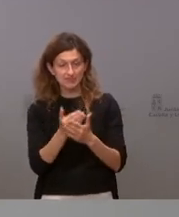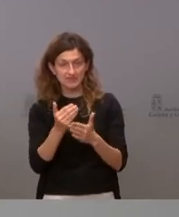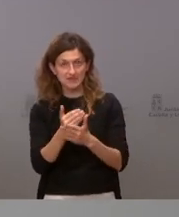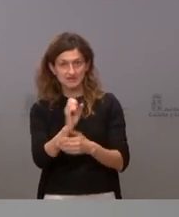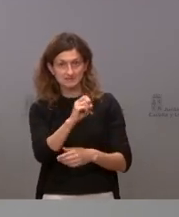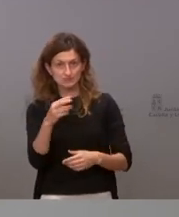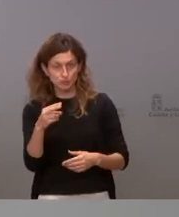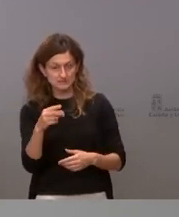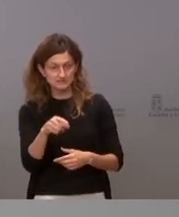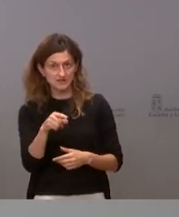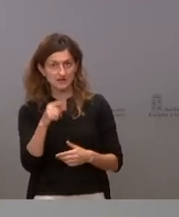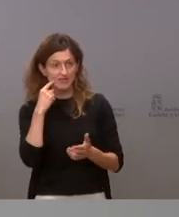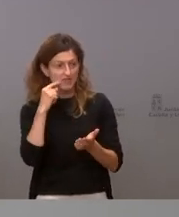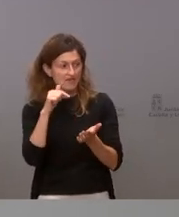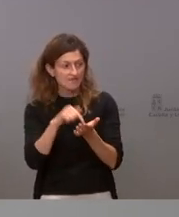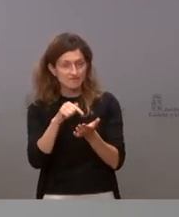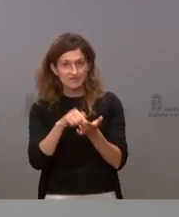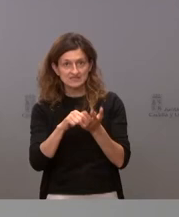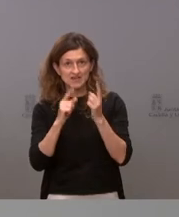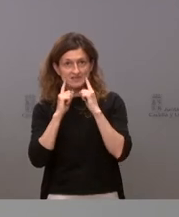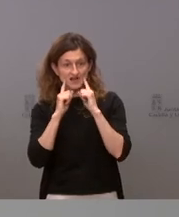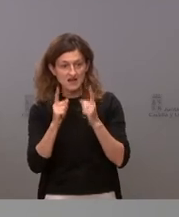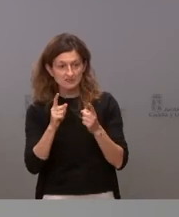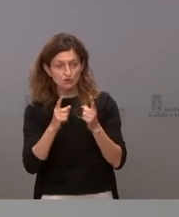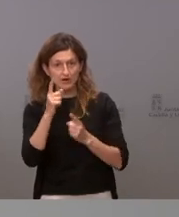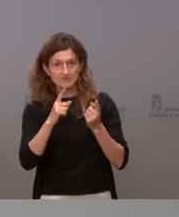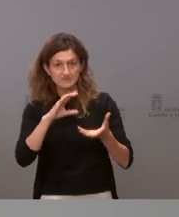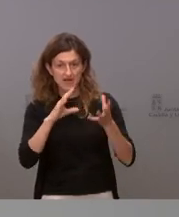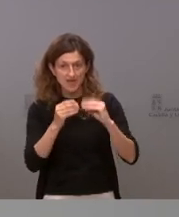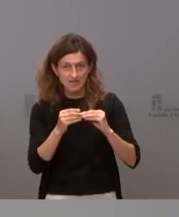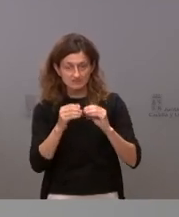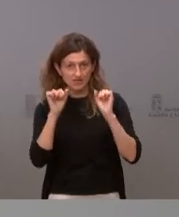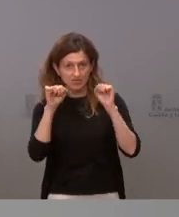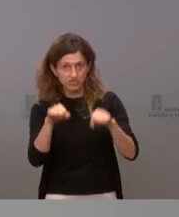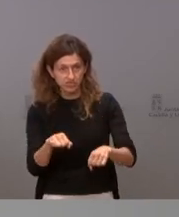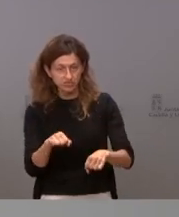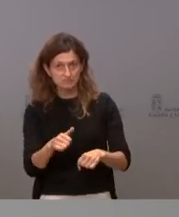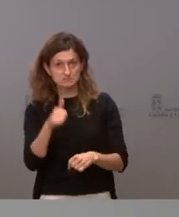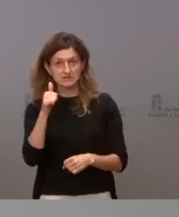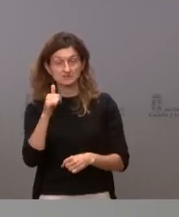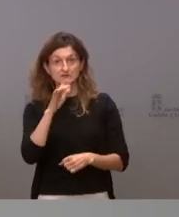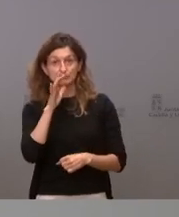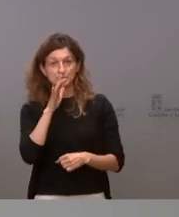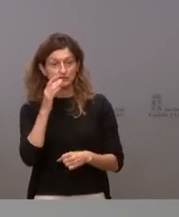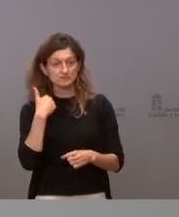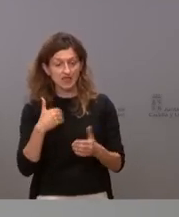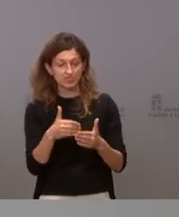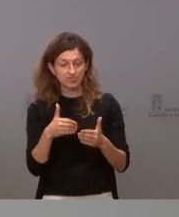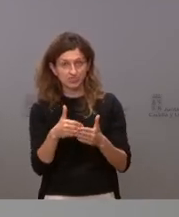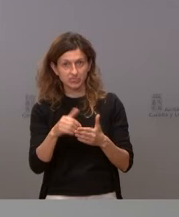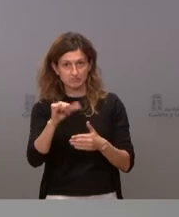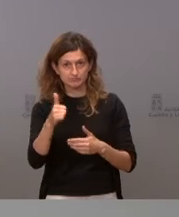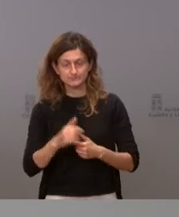siempre más o menos en estas fechas en algún caso se adaptan un poco más se retrasan un poco más pero estarán en breves fechas